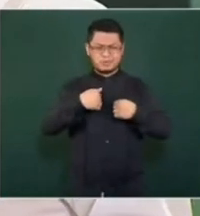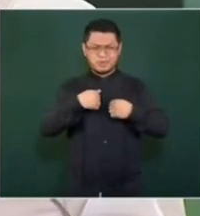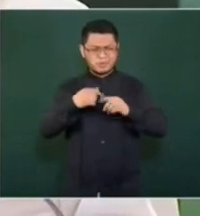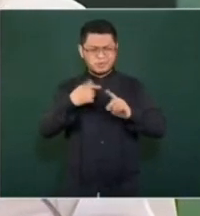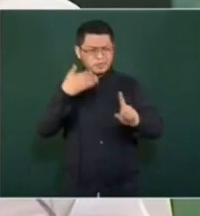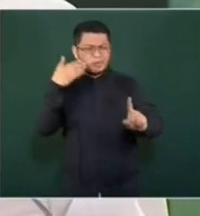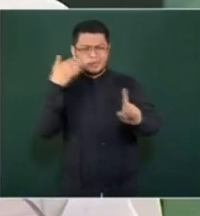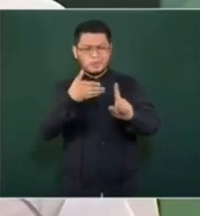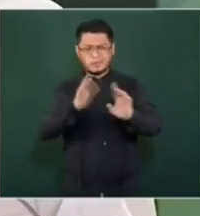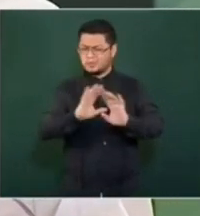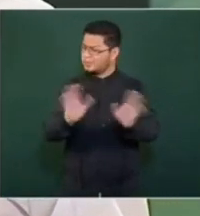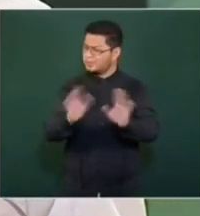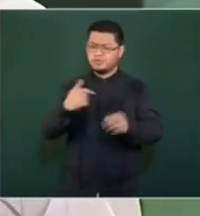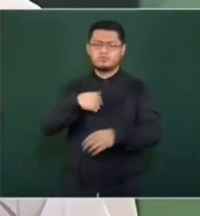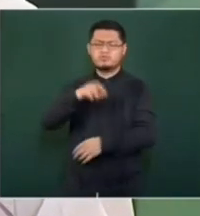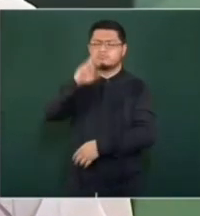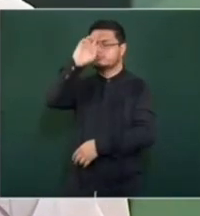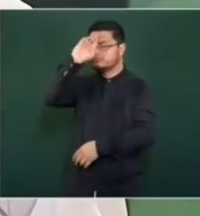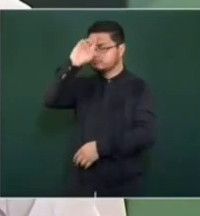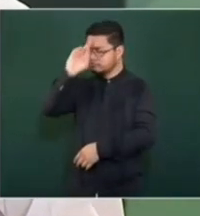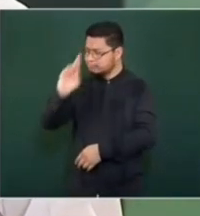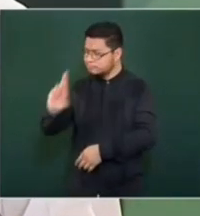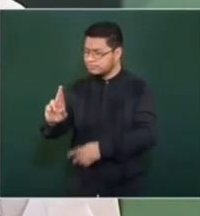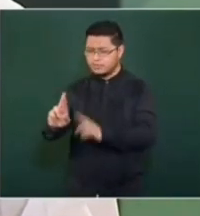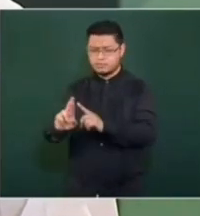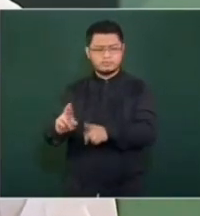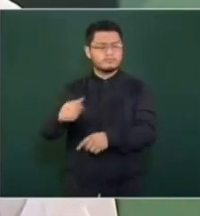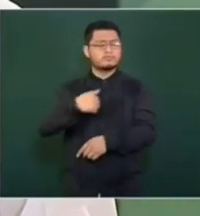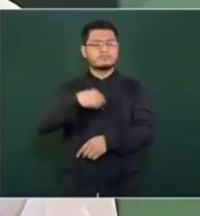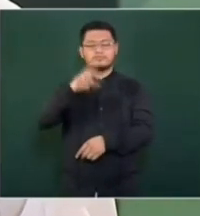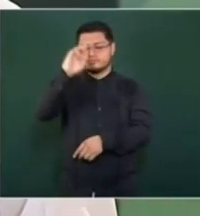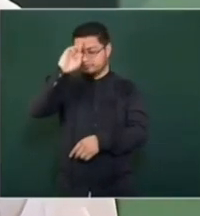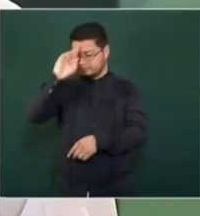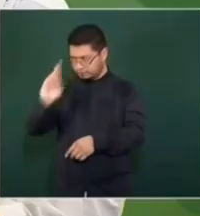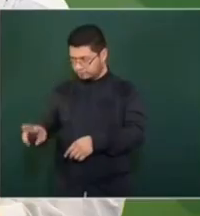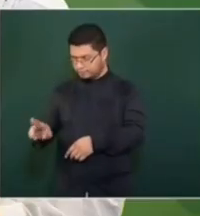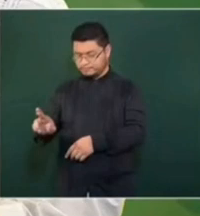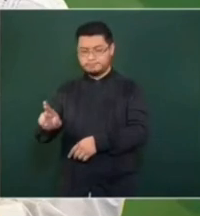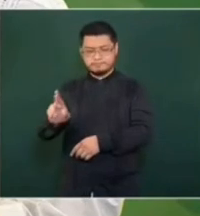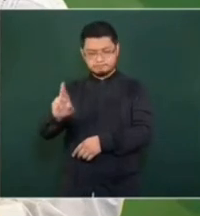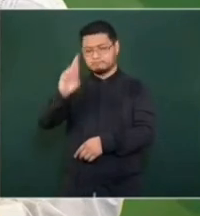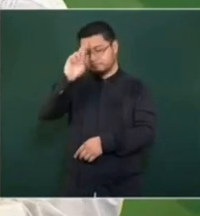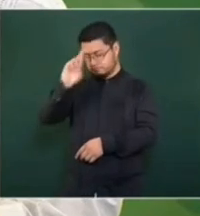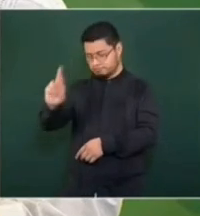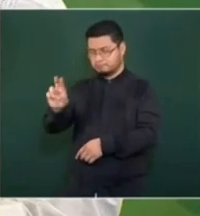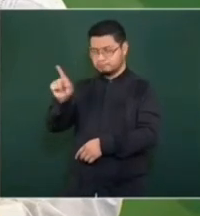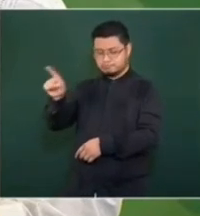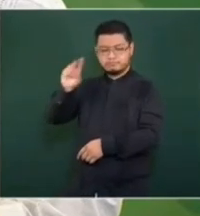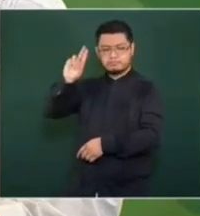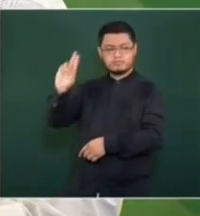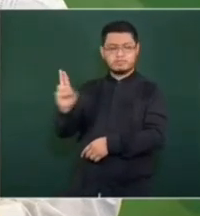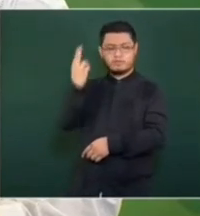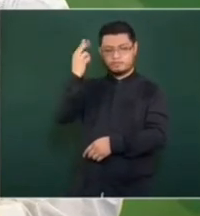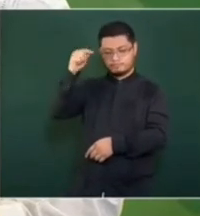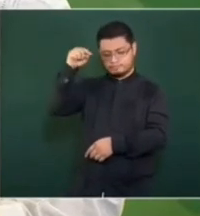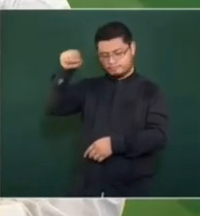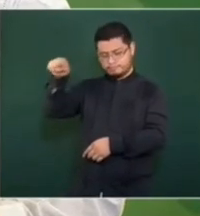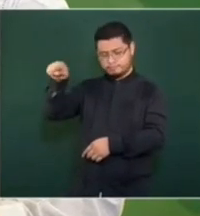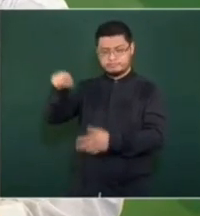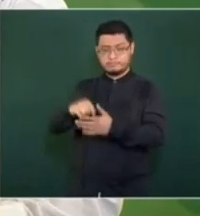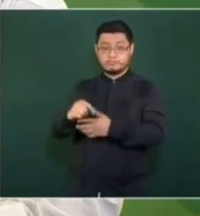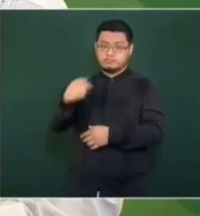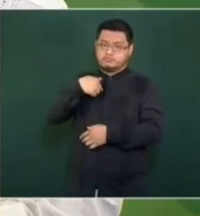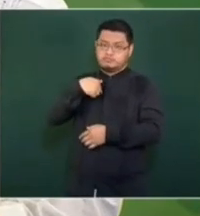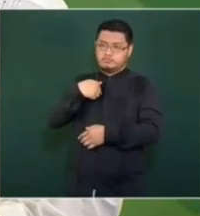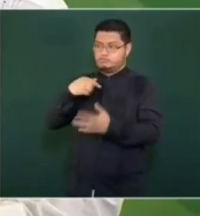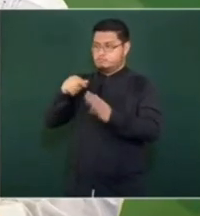Yo soy respetuoso de la autonomía de la UNAM, soy egresado de